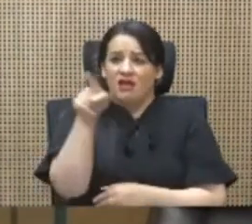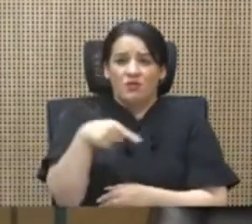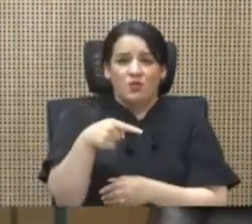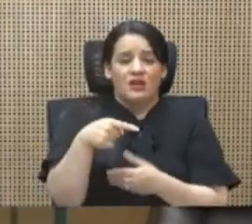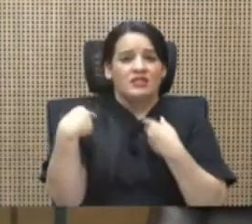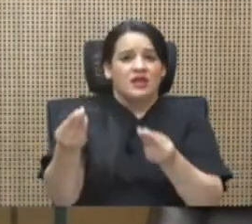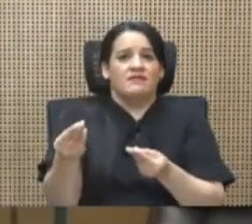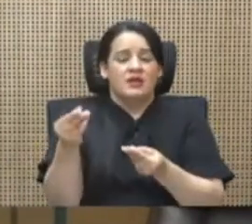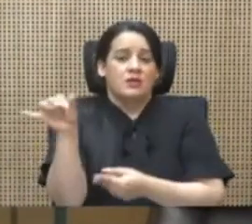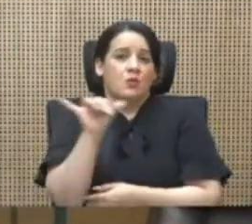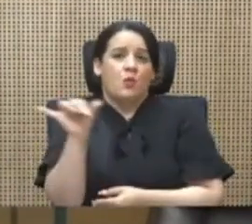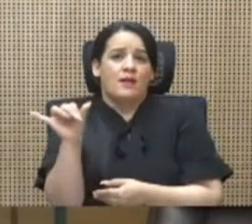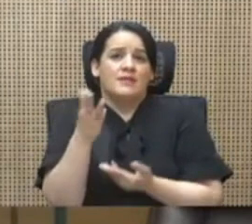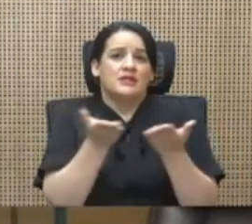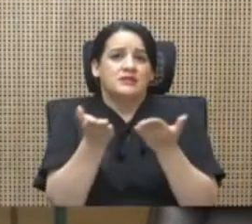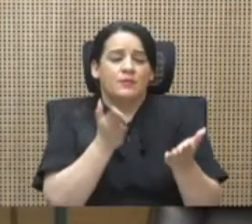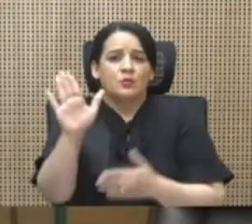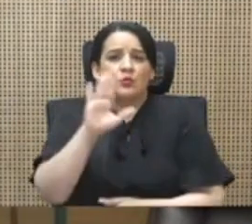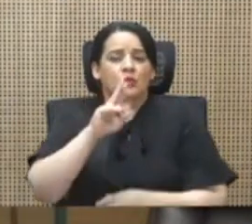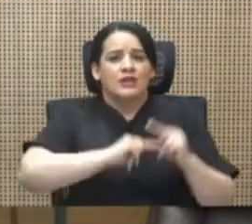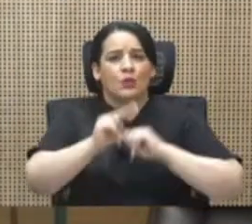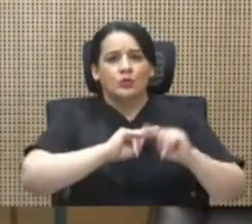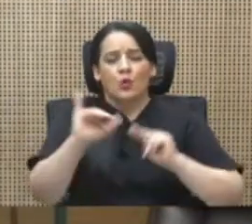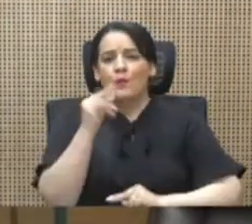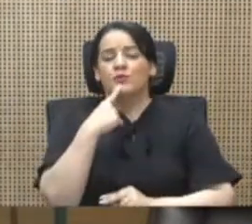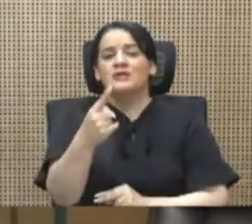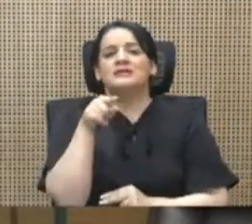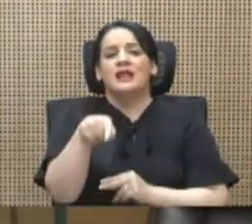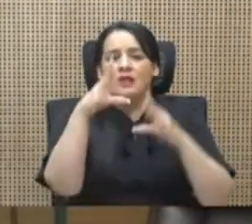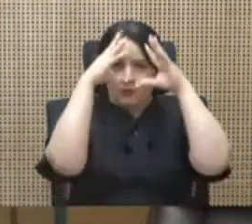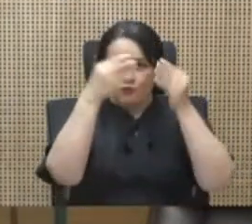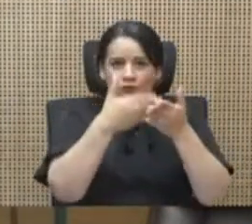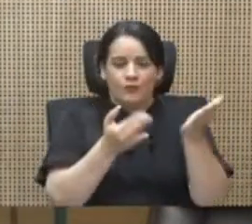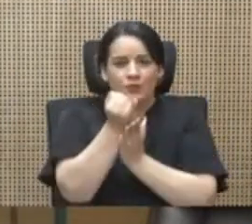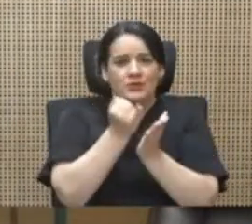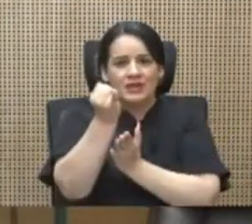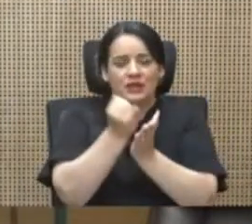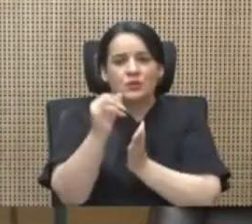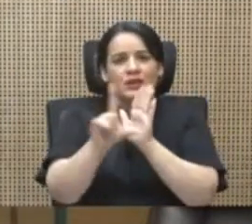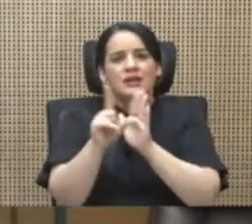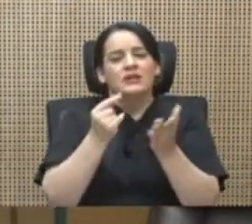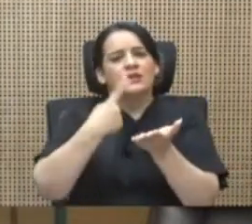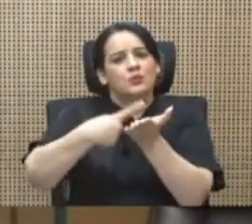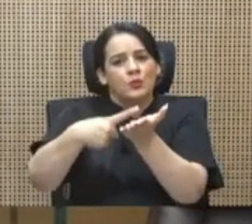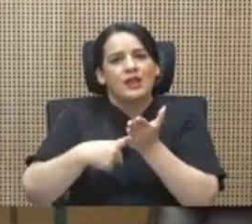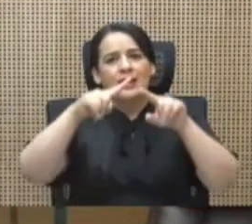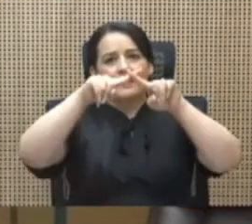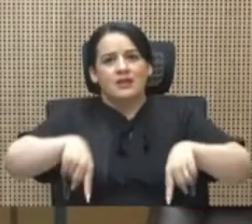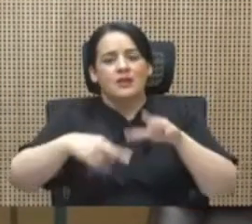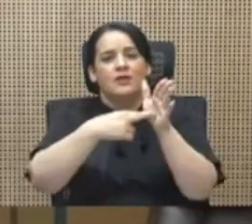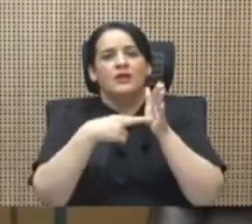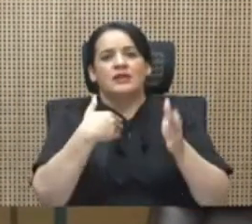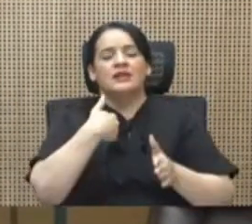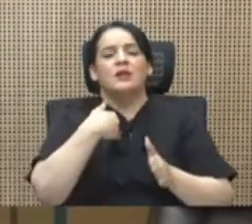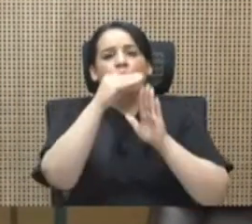para sus negocios. Convenientemente, como indica el informe de investigación legislativa que estamos discutiendo, eliminaron el requisito de contar